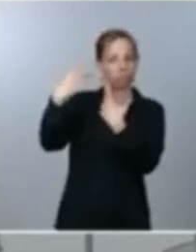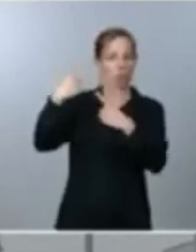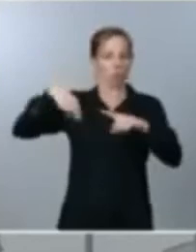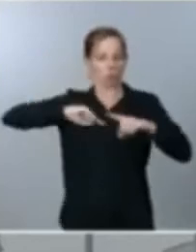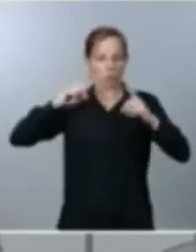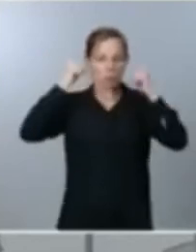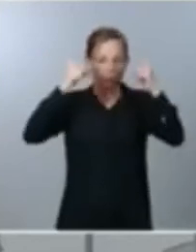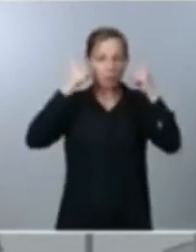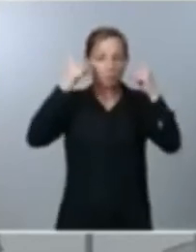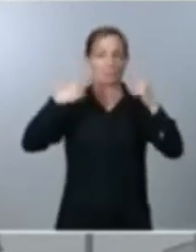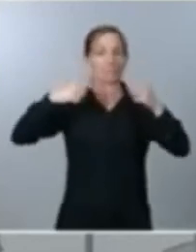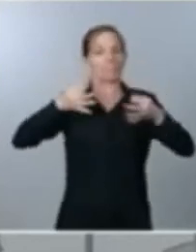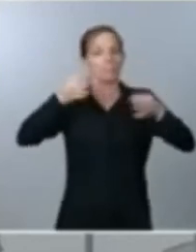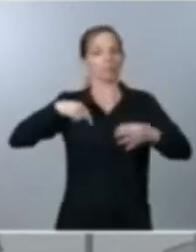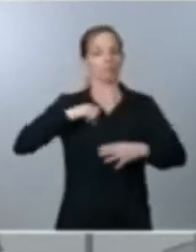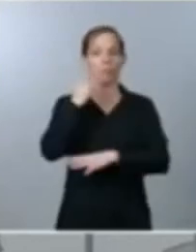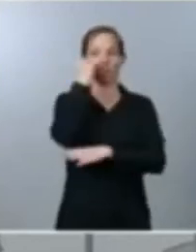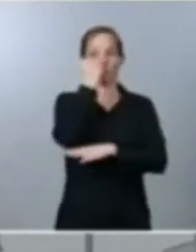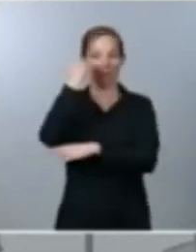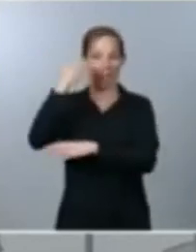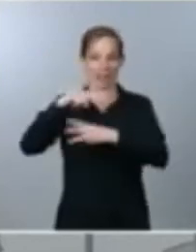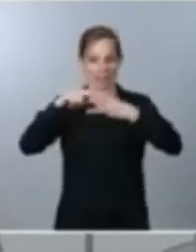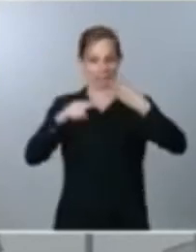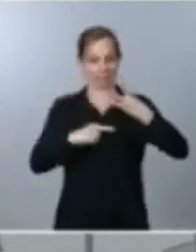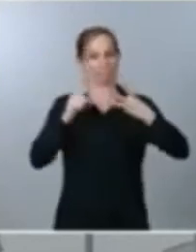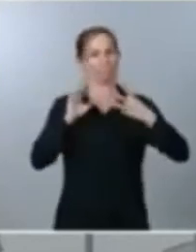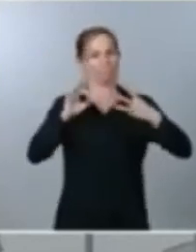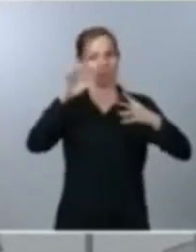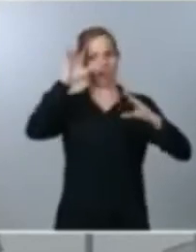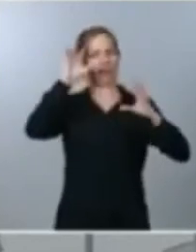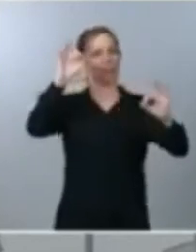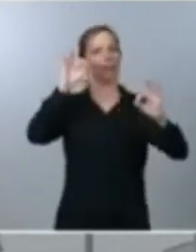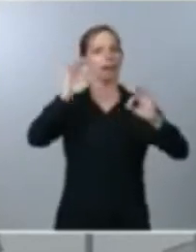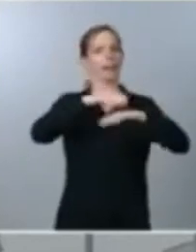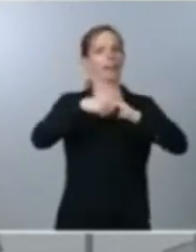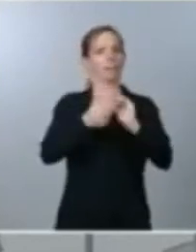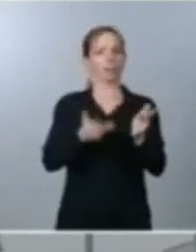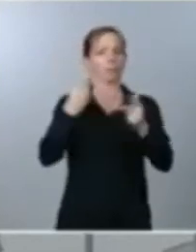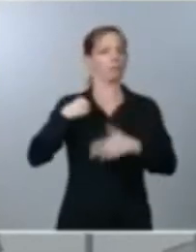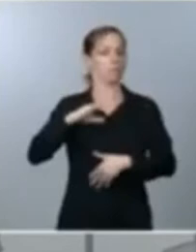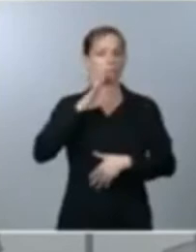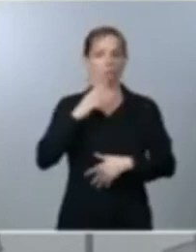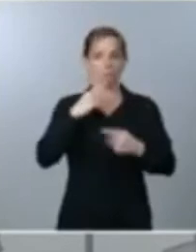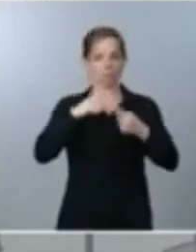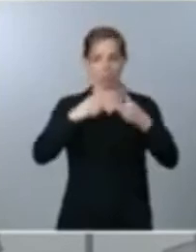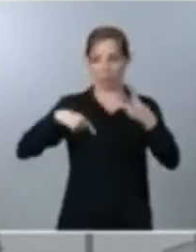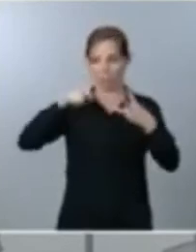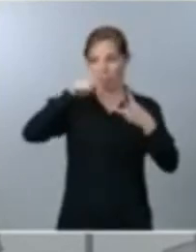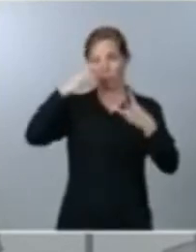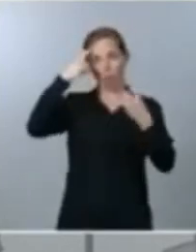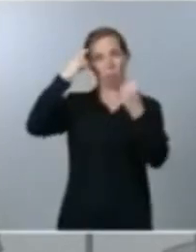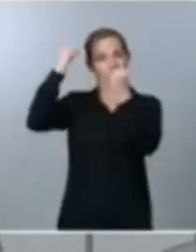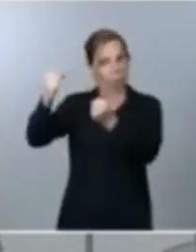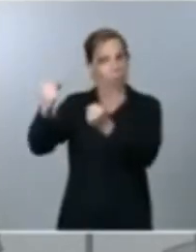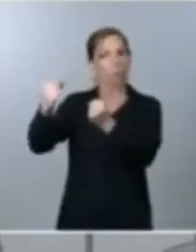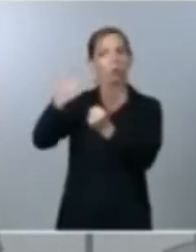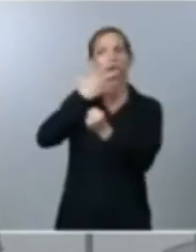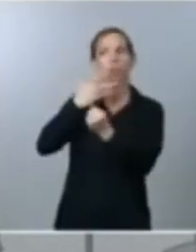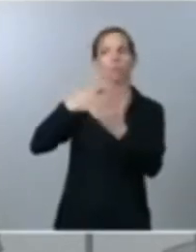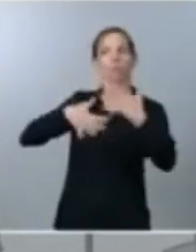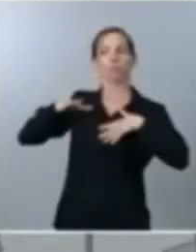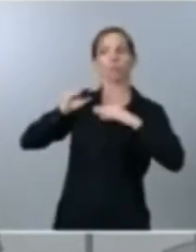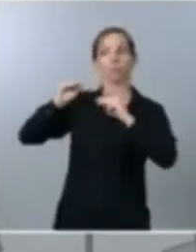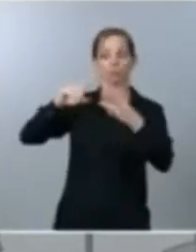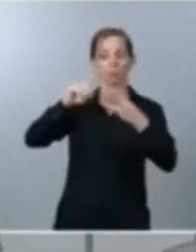tres pilares de la racionalidad democrática a las cuales antes hacía referencia el saber de nuestros expertos el respeto a las instituciones y la confianza